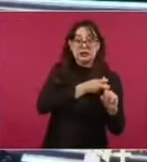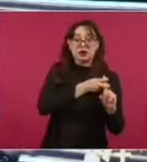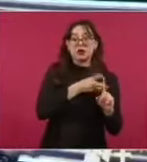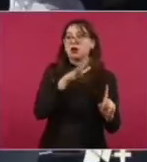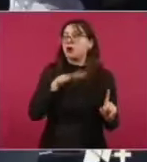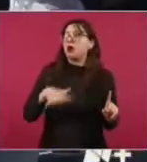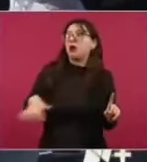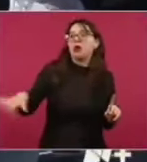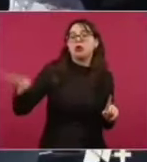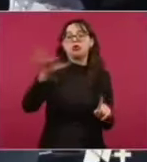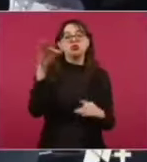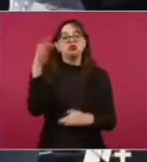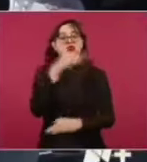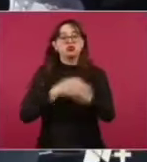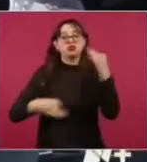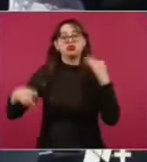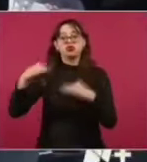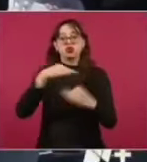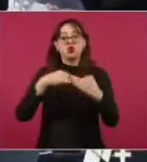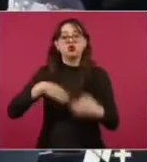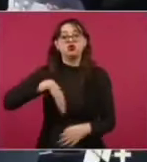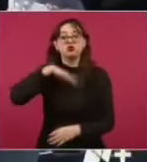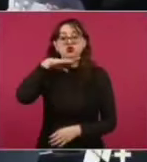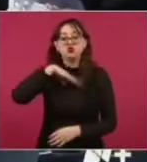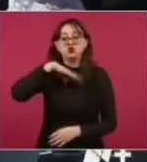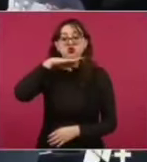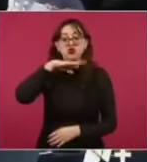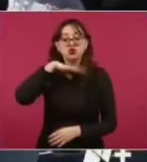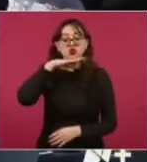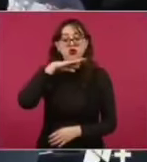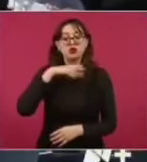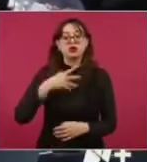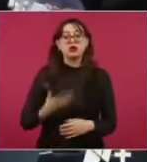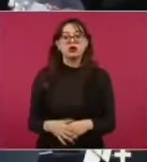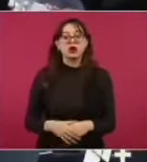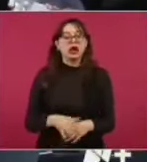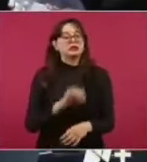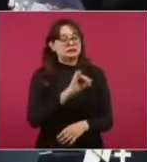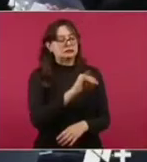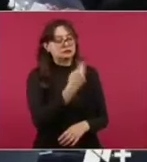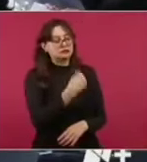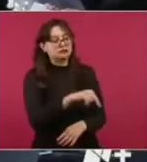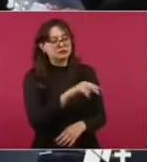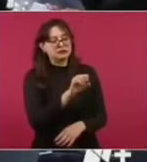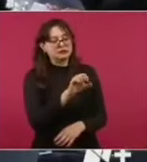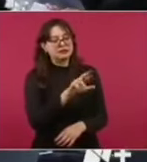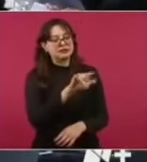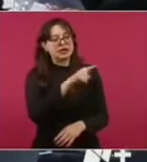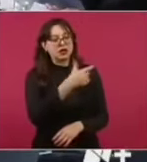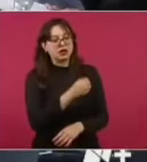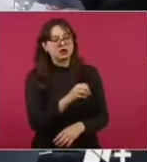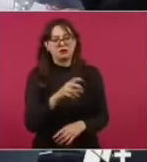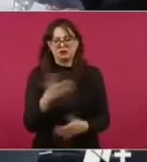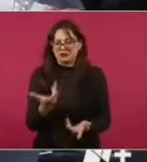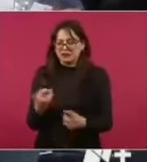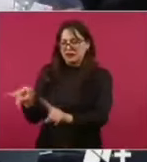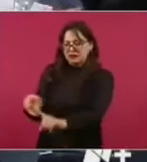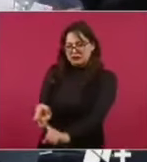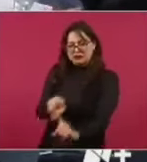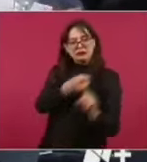sin que nadie se enterara. ¿Perdón? Villarreal. Sergio Villarreal, perdón. Sí, Sergio Villarreal. Sin que nadie se enterara, me parece